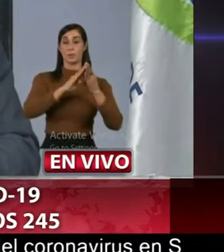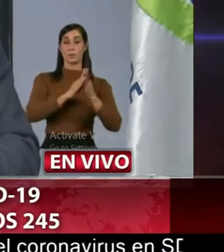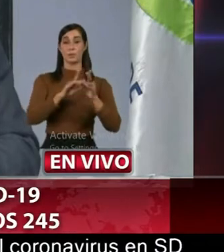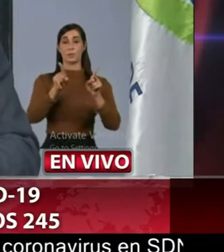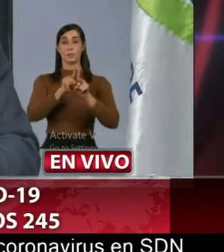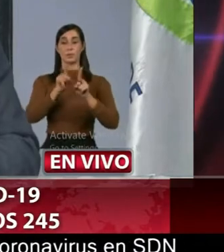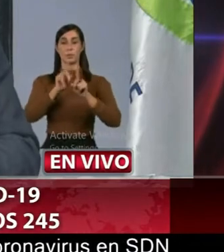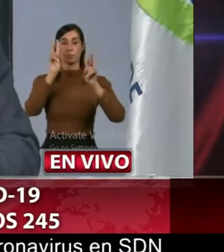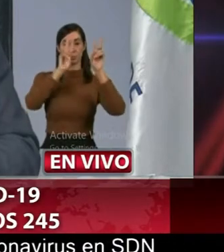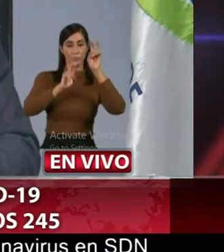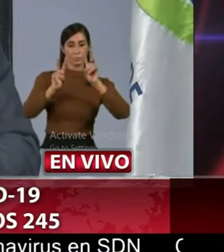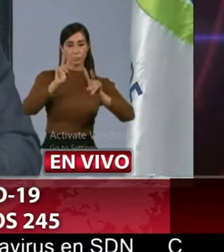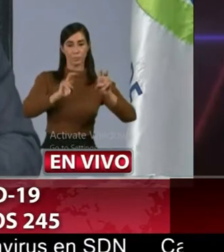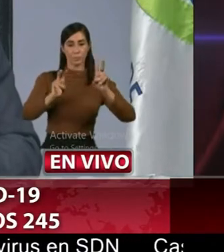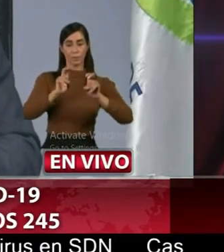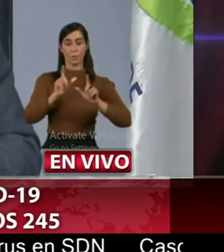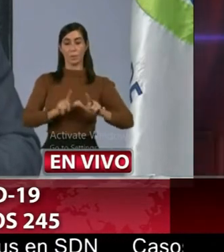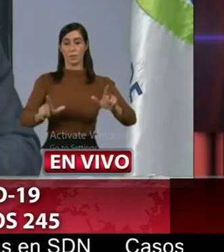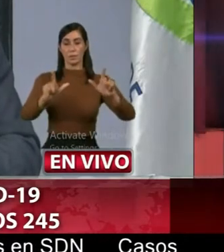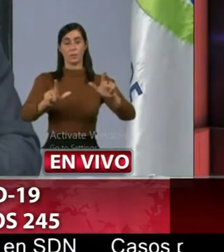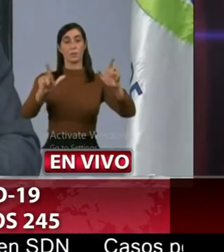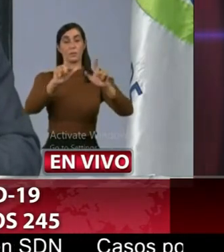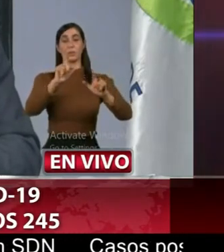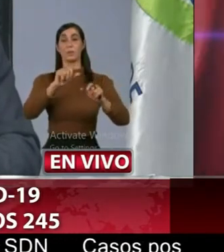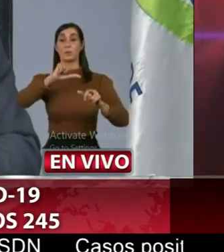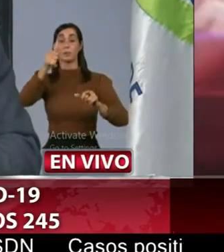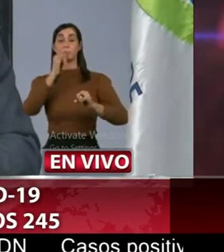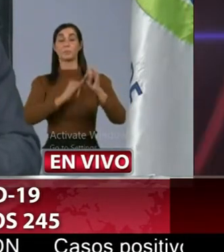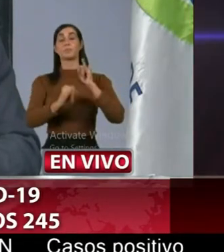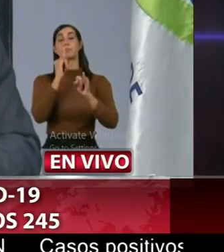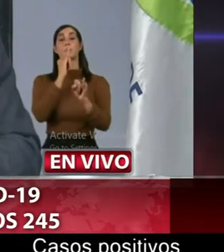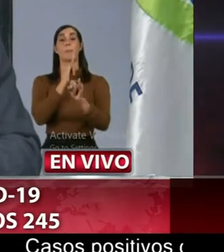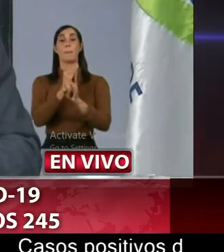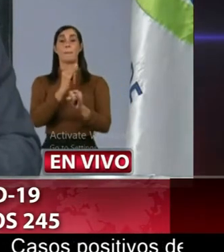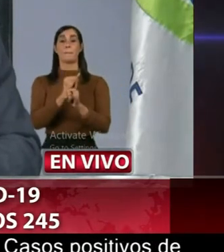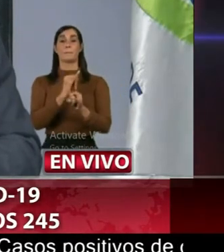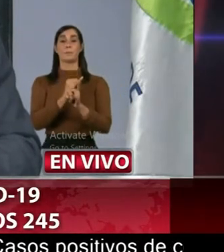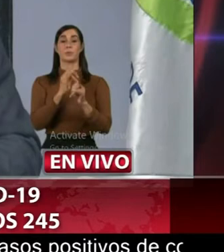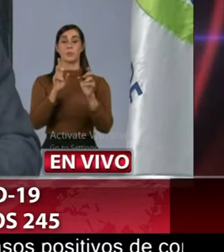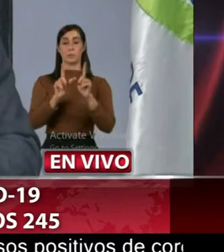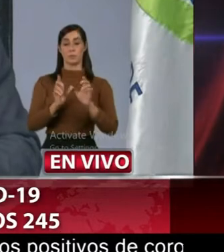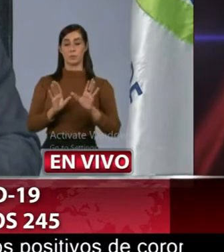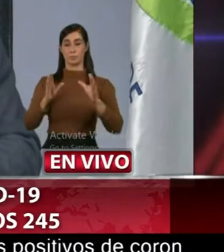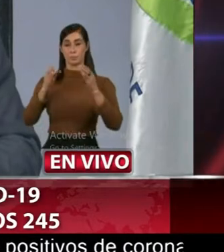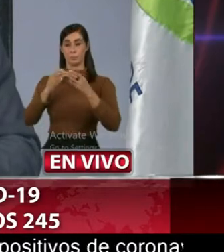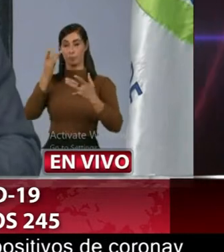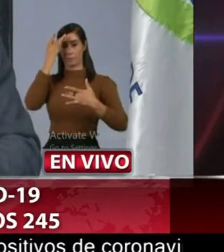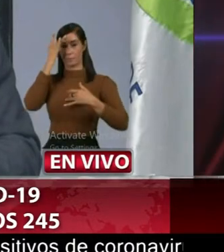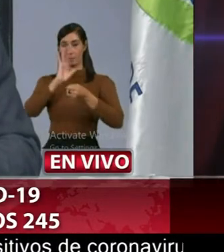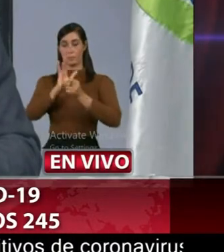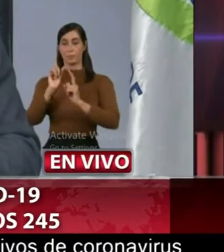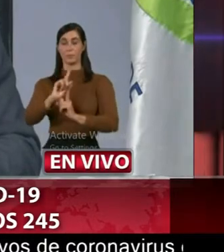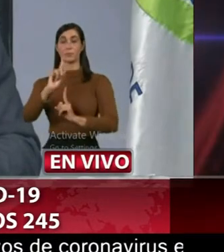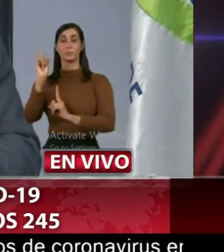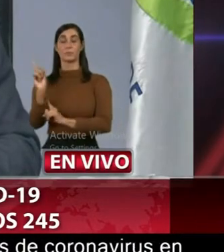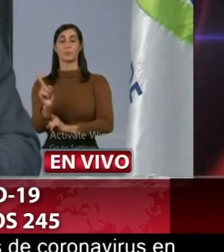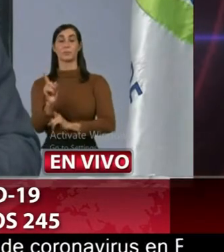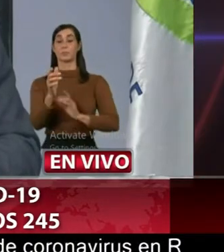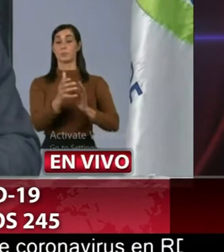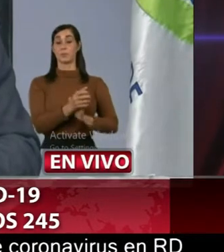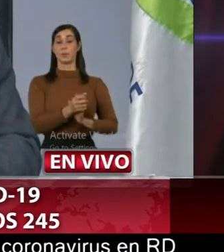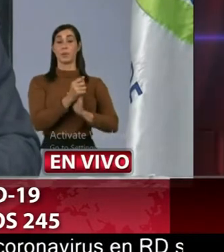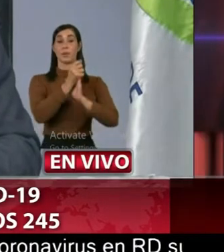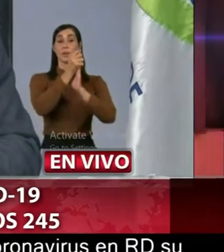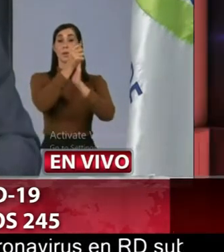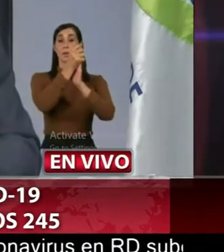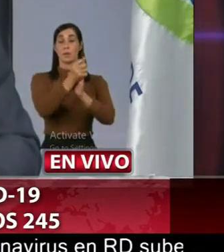monitoreo y verificación de las instituciones de aislamiento bajo la coordinación